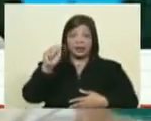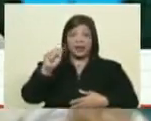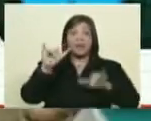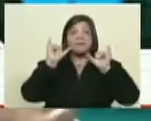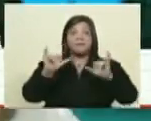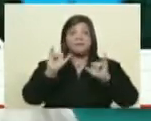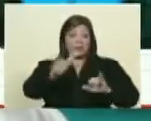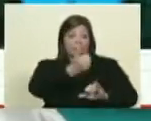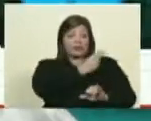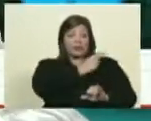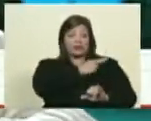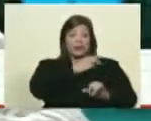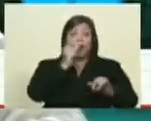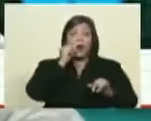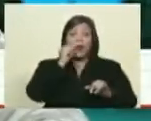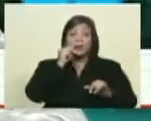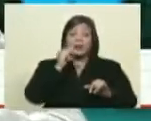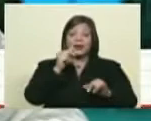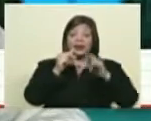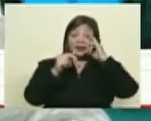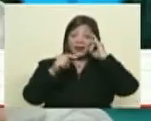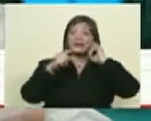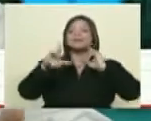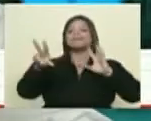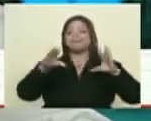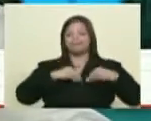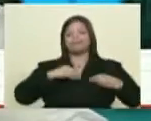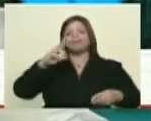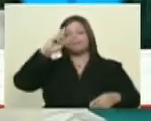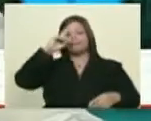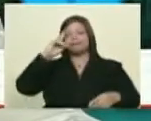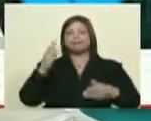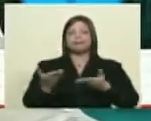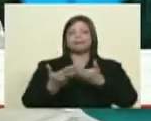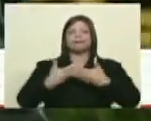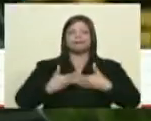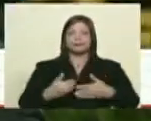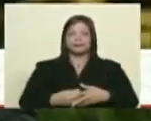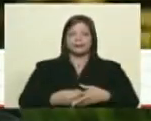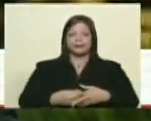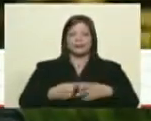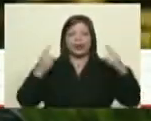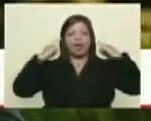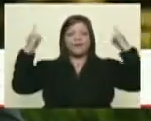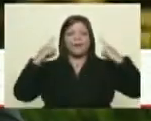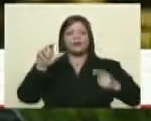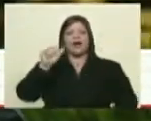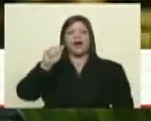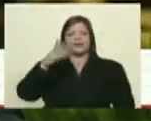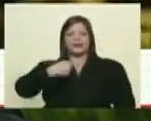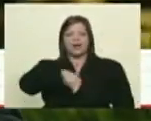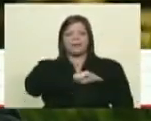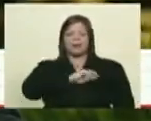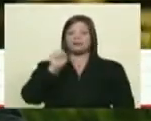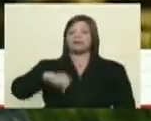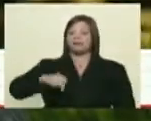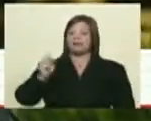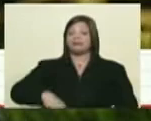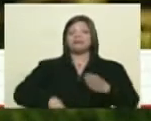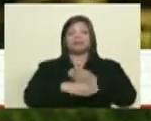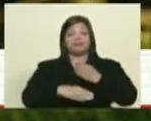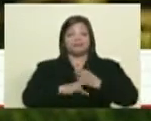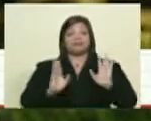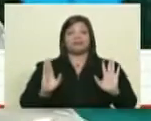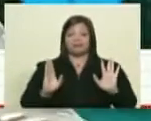director Ángel Espósito quien reconoce que es la CIA quien le pasa la información. Ese es el famoso diario ABC de España. Ajá, que todavía, por ejemplo... Franquista.